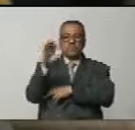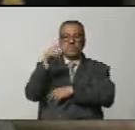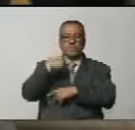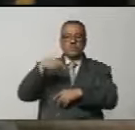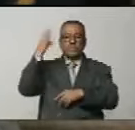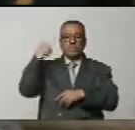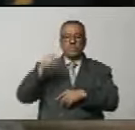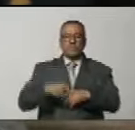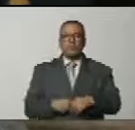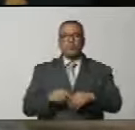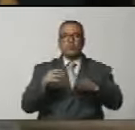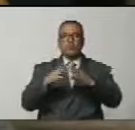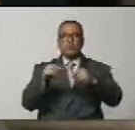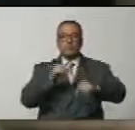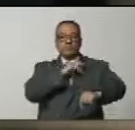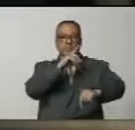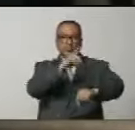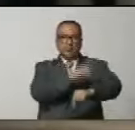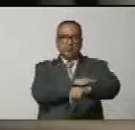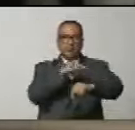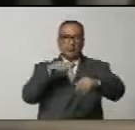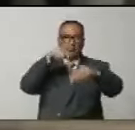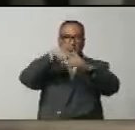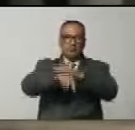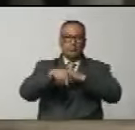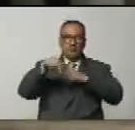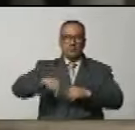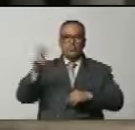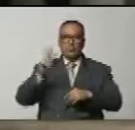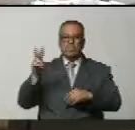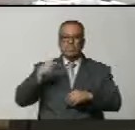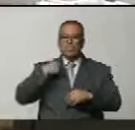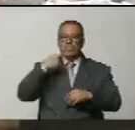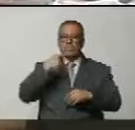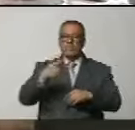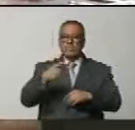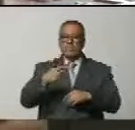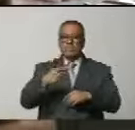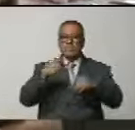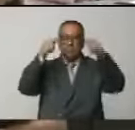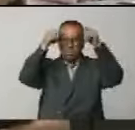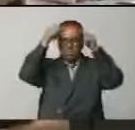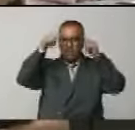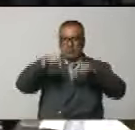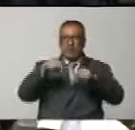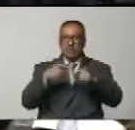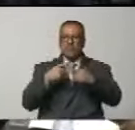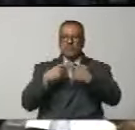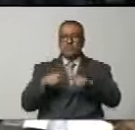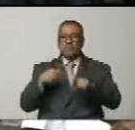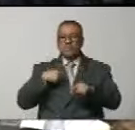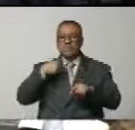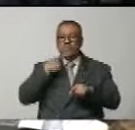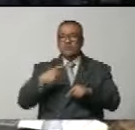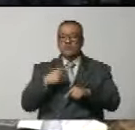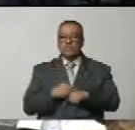tuvo la fuerza para meterse en Venezuela, se lo dijo el comandante, con otra expresión,